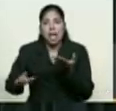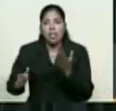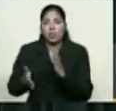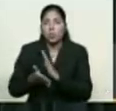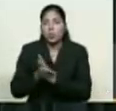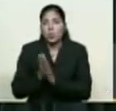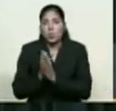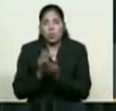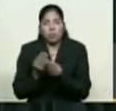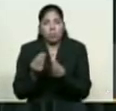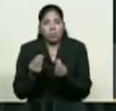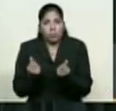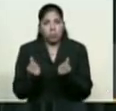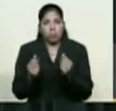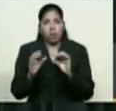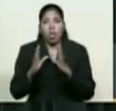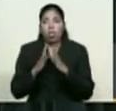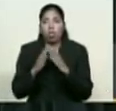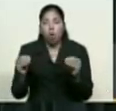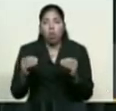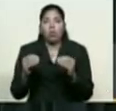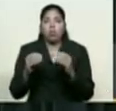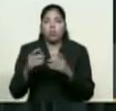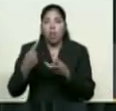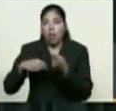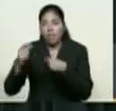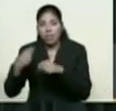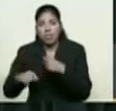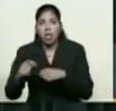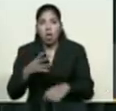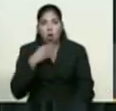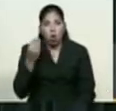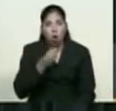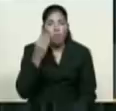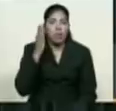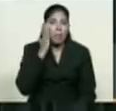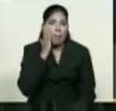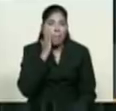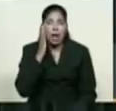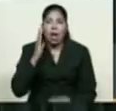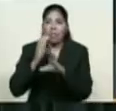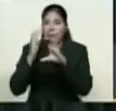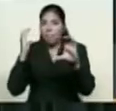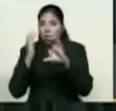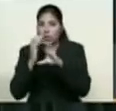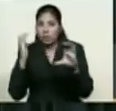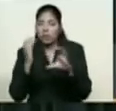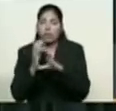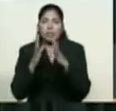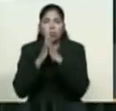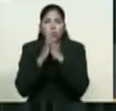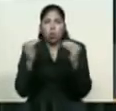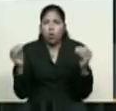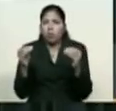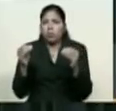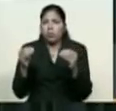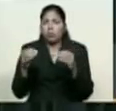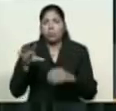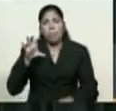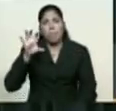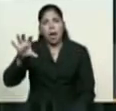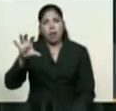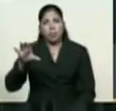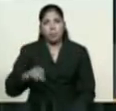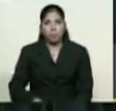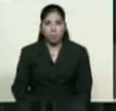madres, de los comerciantes, de los jóvenes, de los transportistas, en fin, de nuestra gran patria.